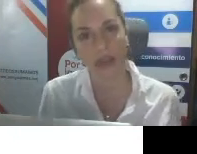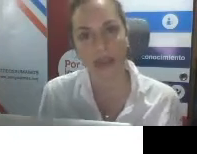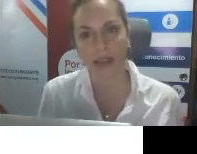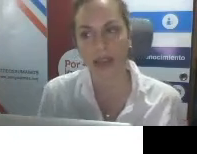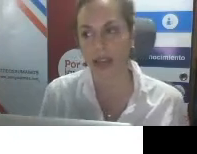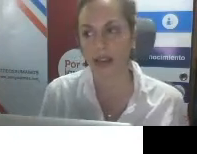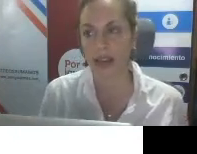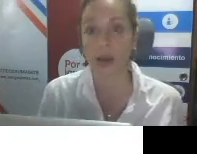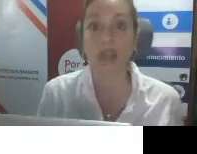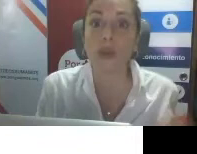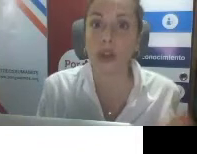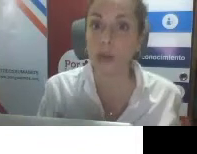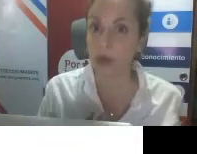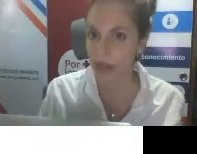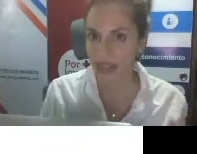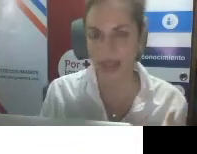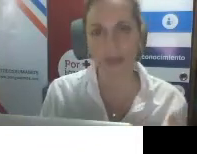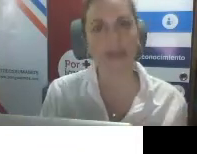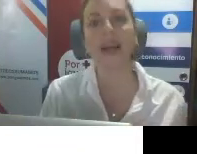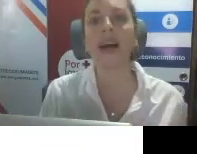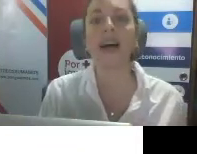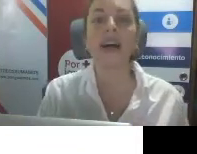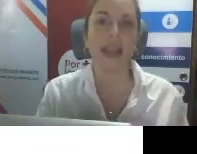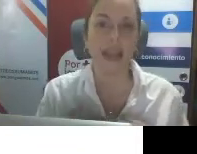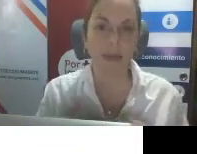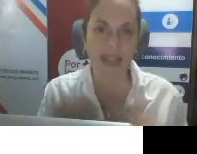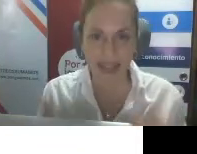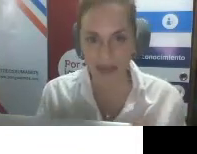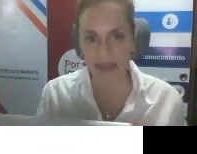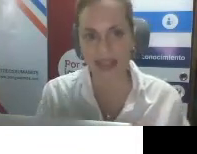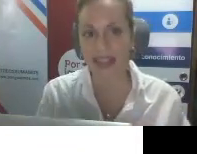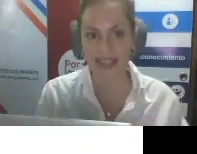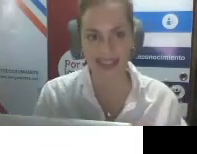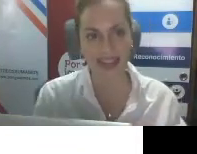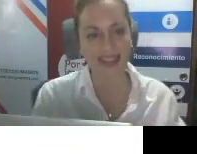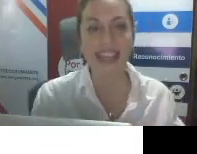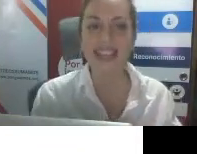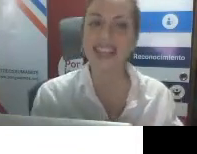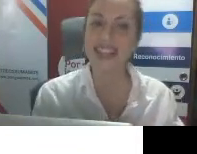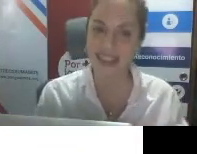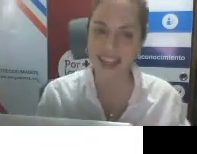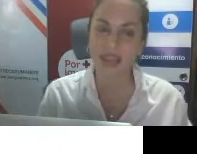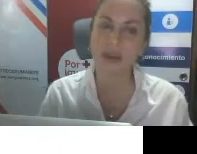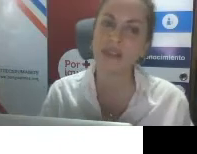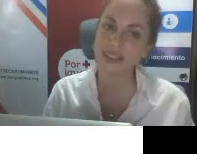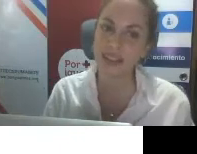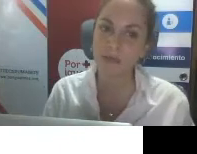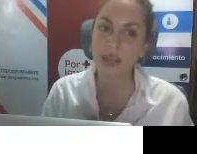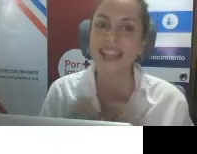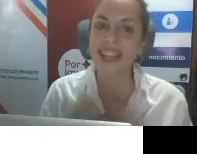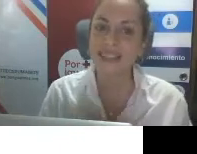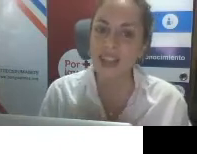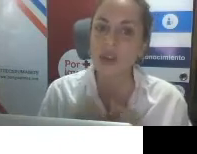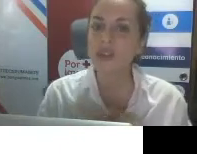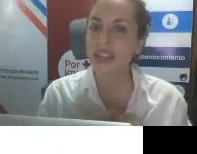contribuciones en los estudios de los modelos de la discapacidad, en el pensar la diversidad, etc. Y ella dice, en una frase,